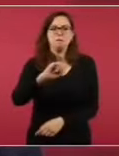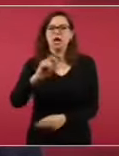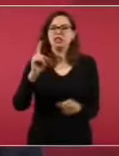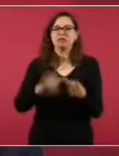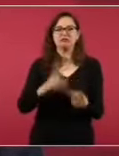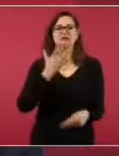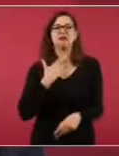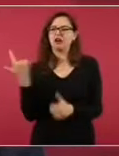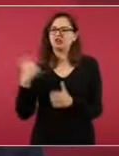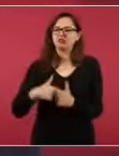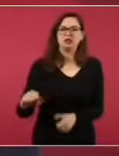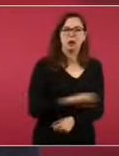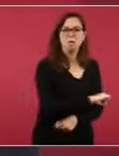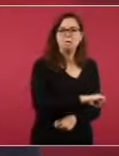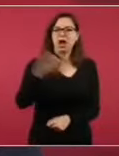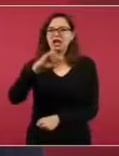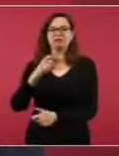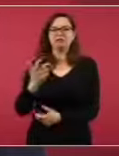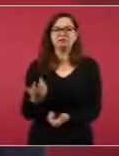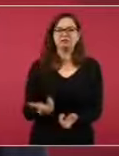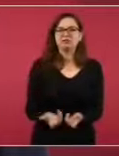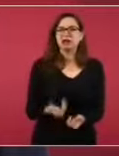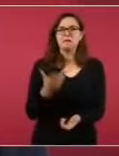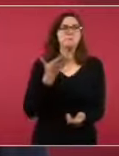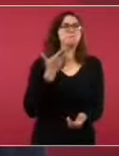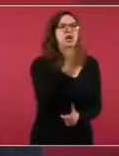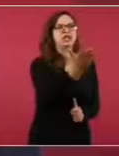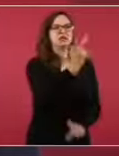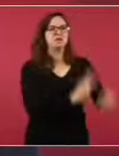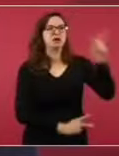gasolinazos, endeudando al país.